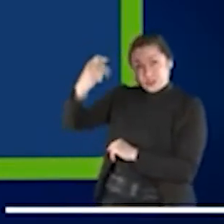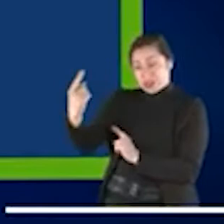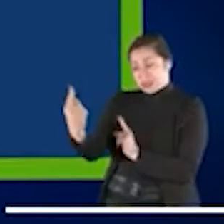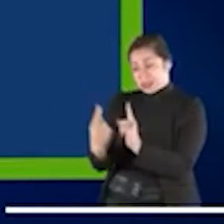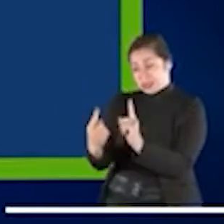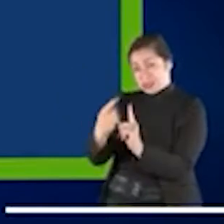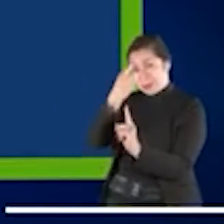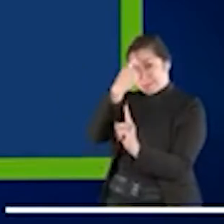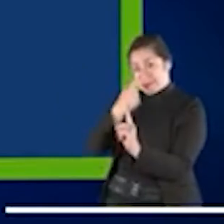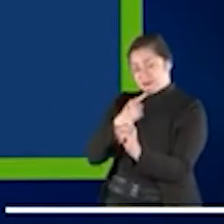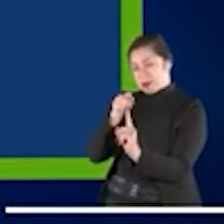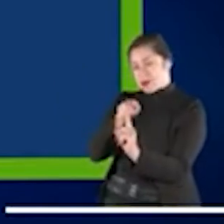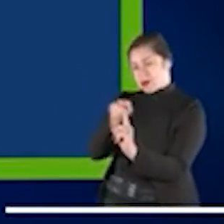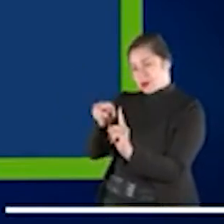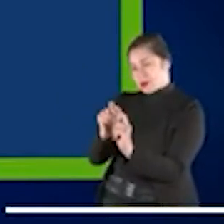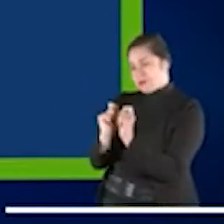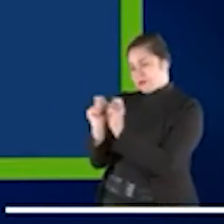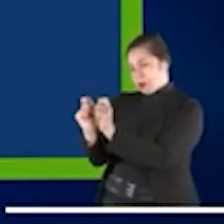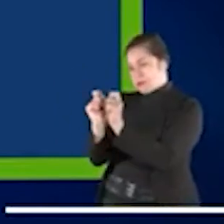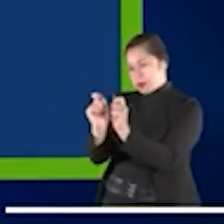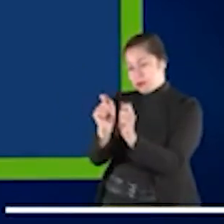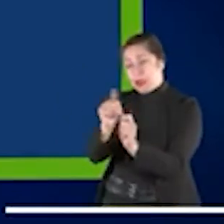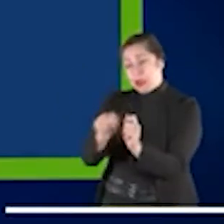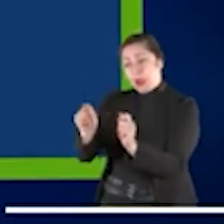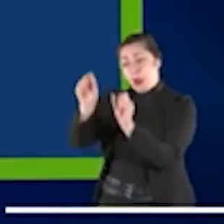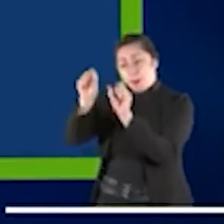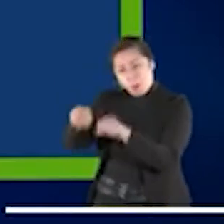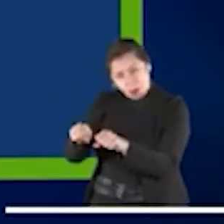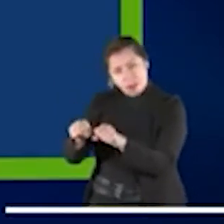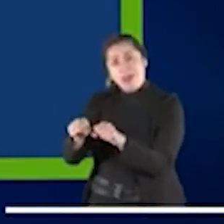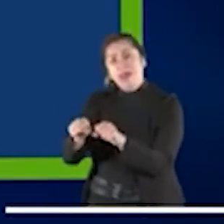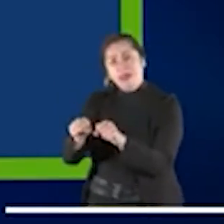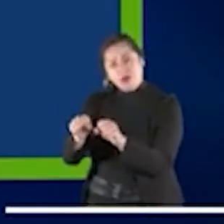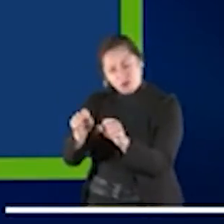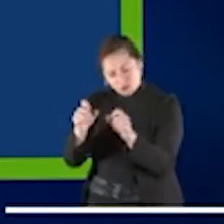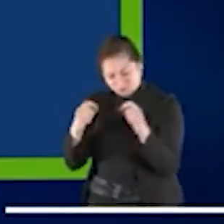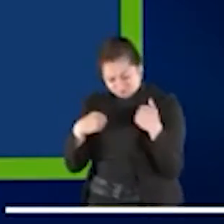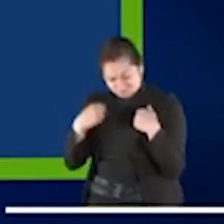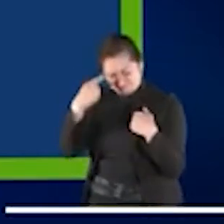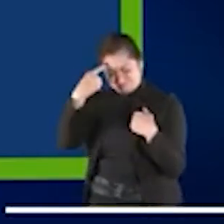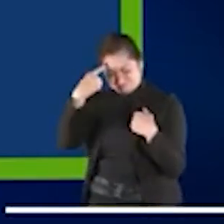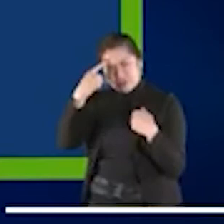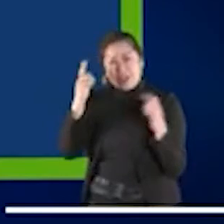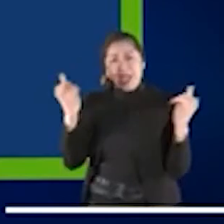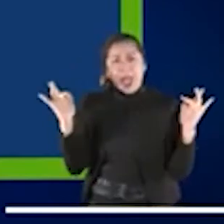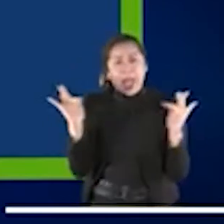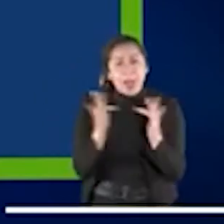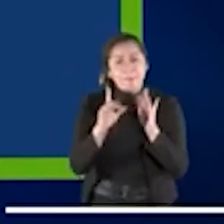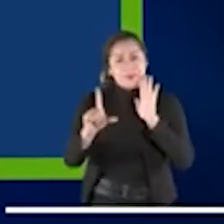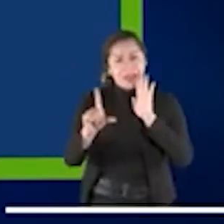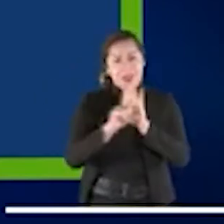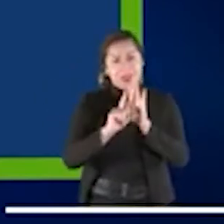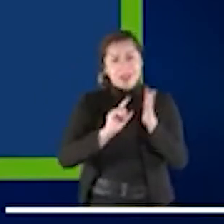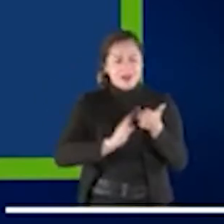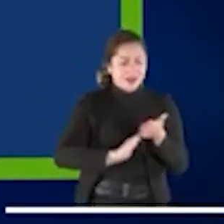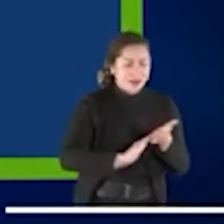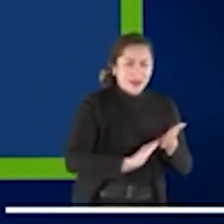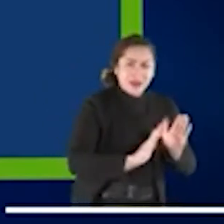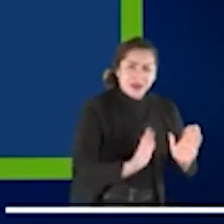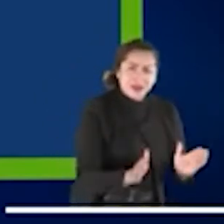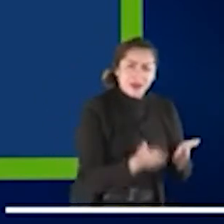pueden, para cada una de estas categorías, abordar el enfoque restaurativo. No porque los estándares